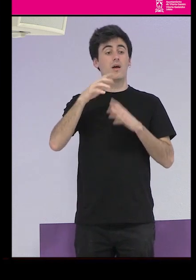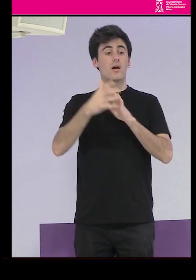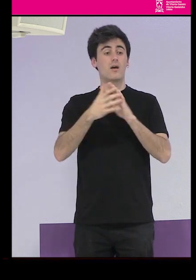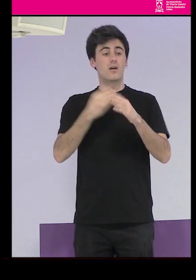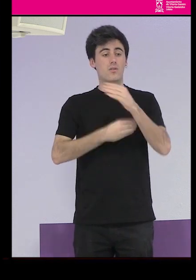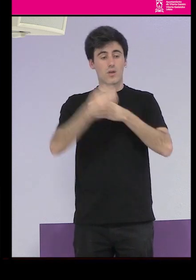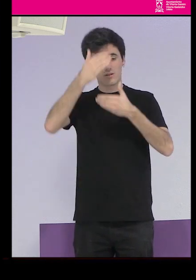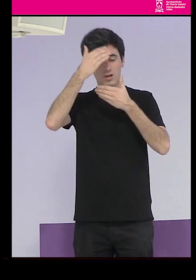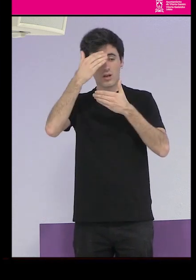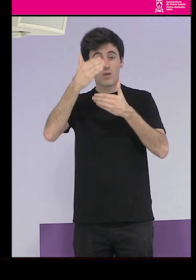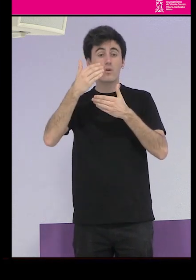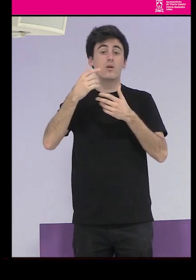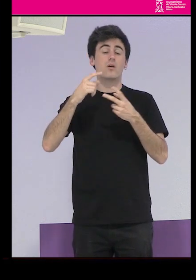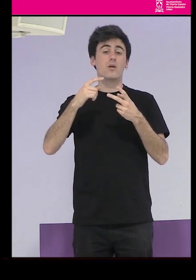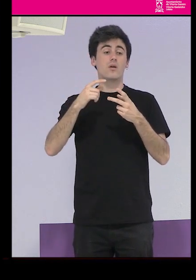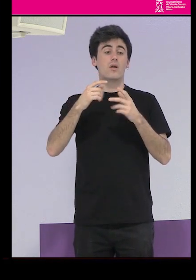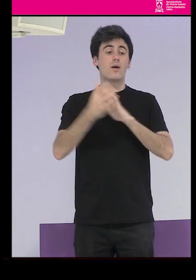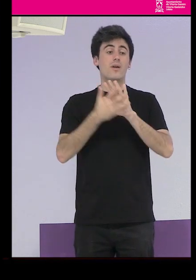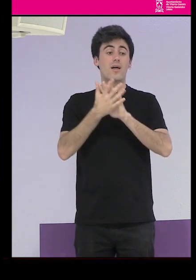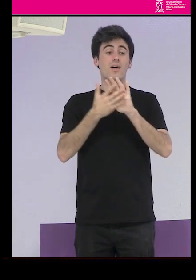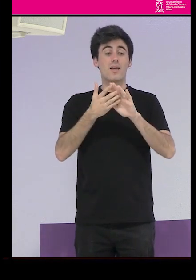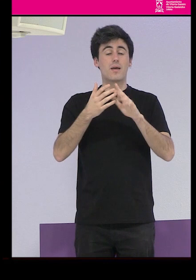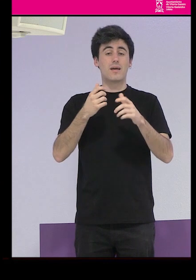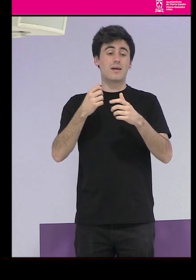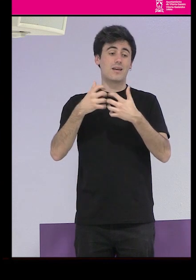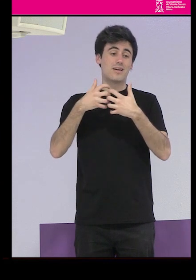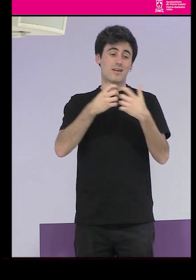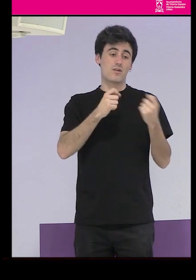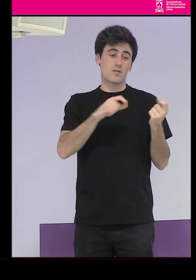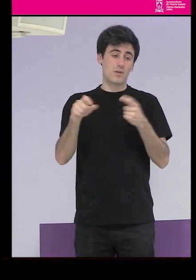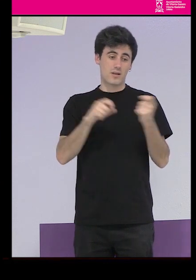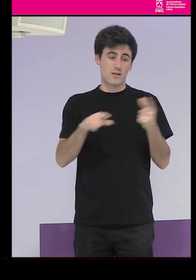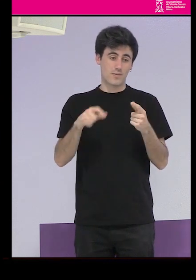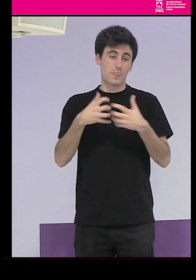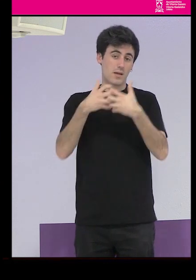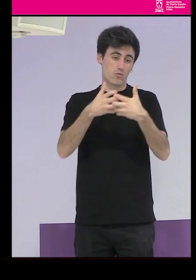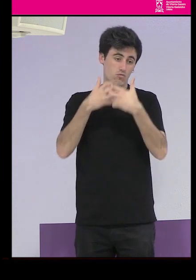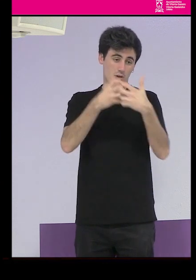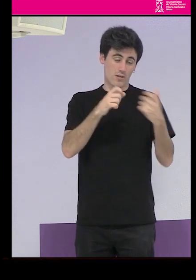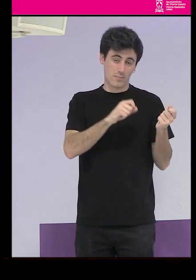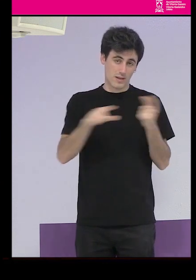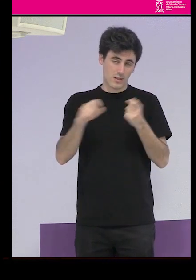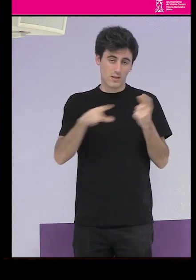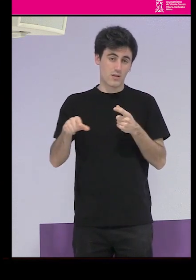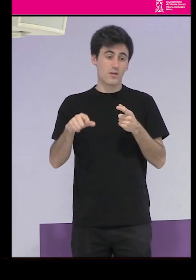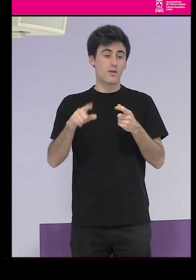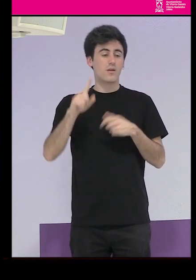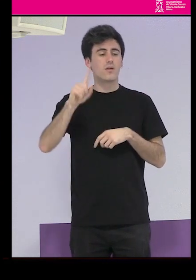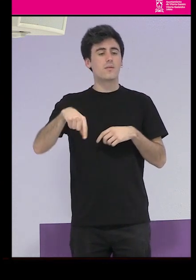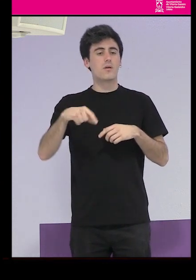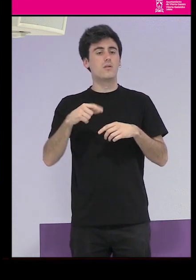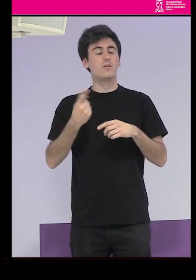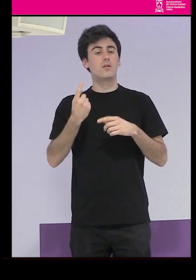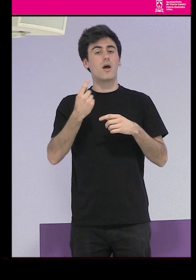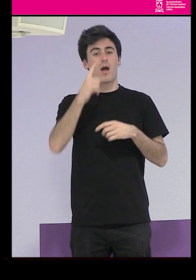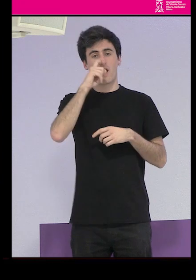antirracista experta en migración y extranjería activista antirracista que en el año 23